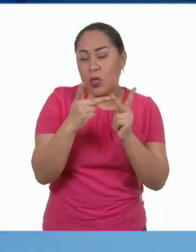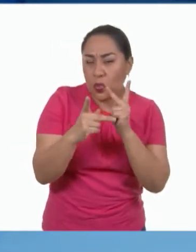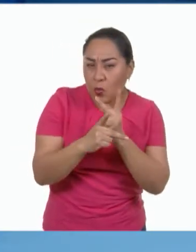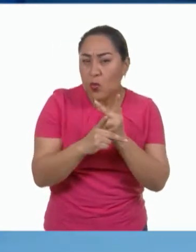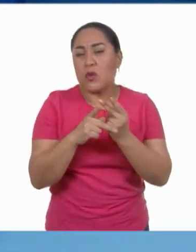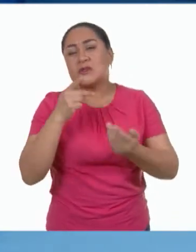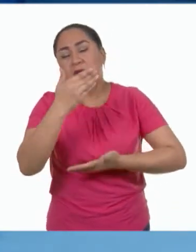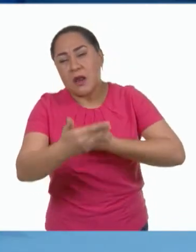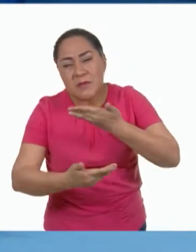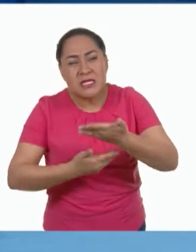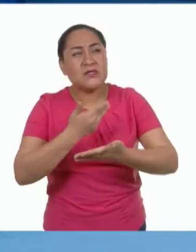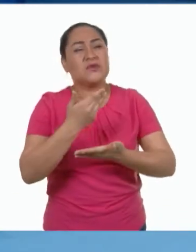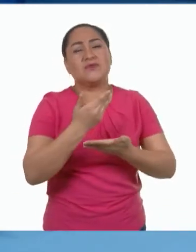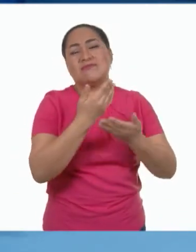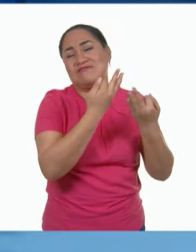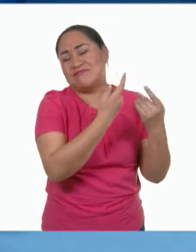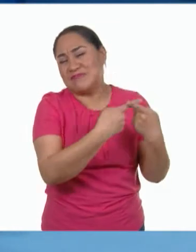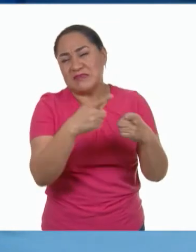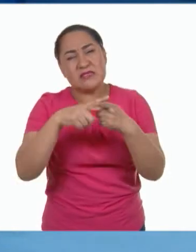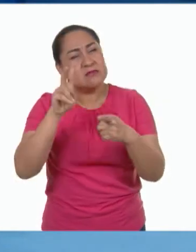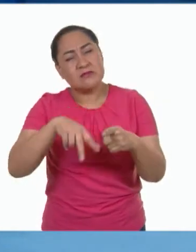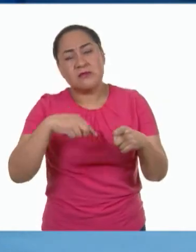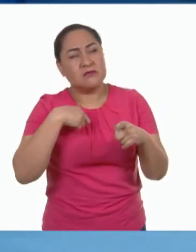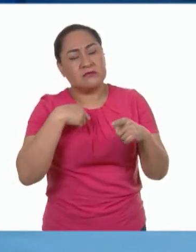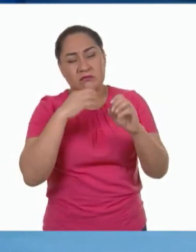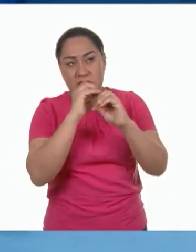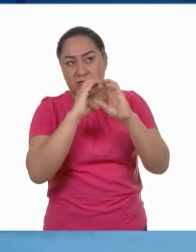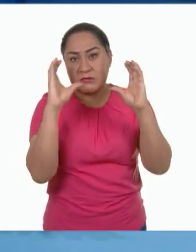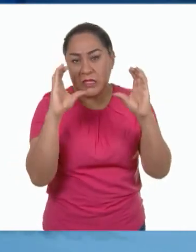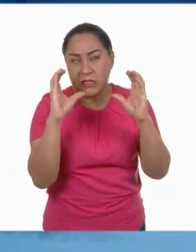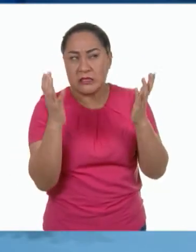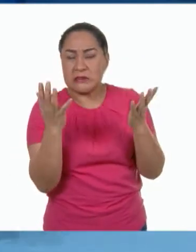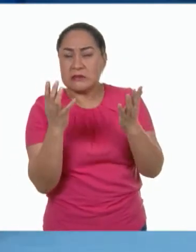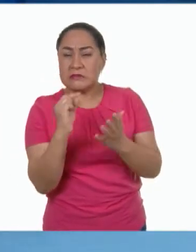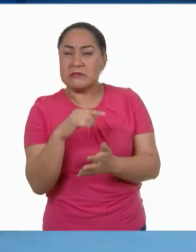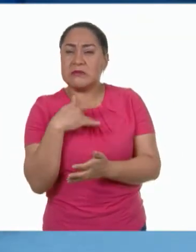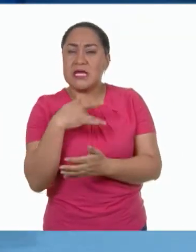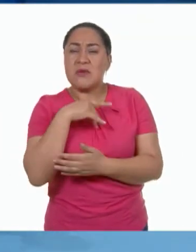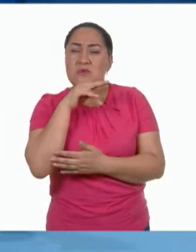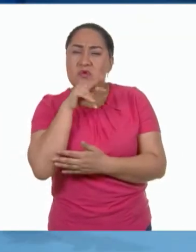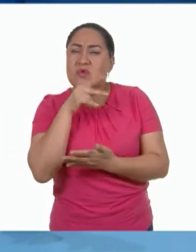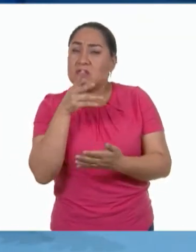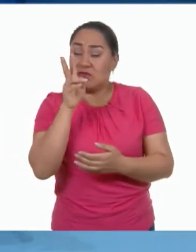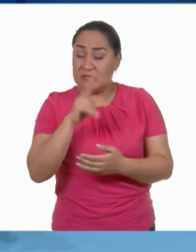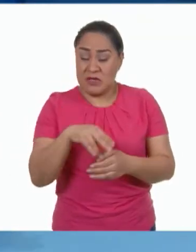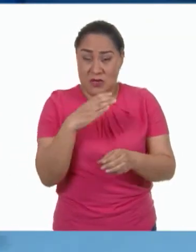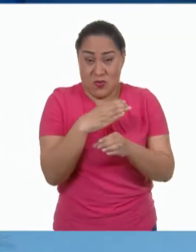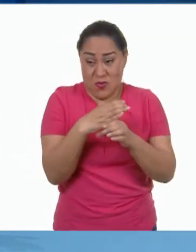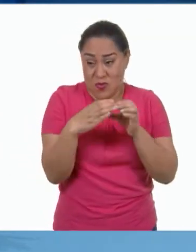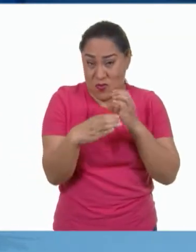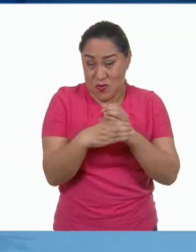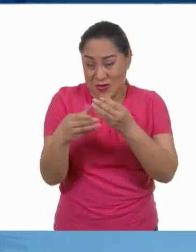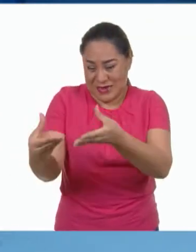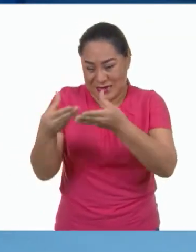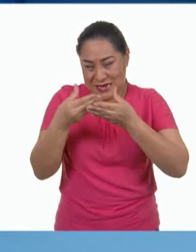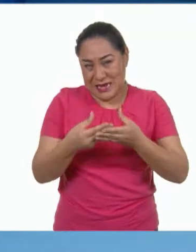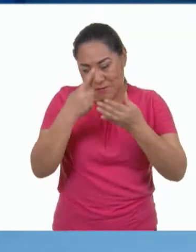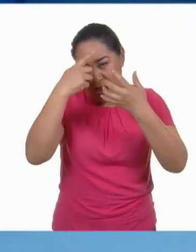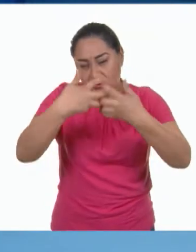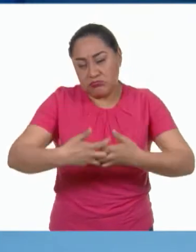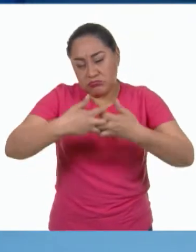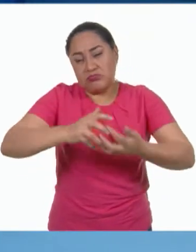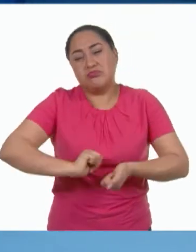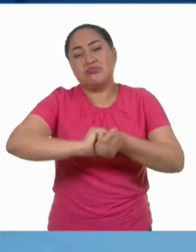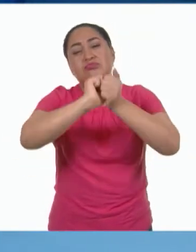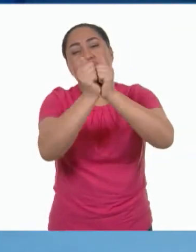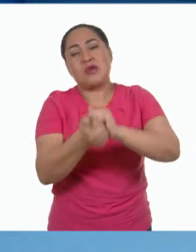muy sorprendida y también algo preocupada. Que un material sea transformado en un objeto me parece fabuloso, pero